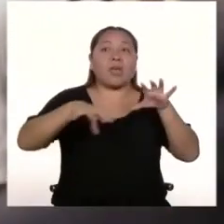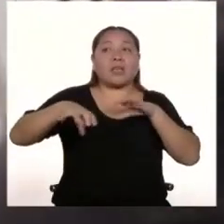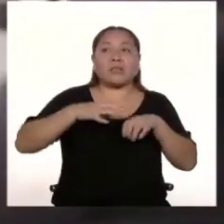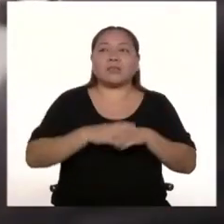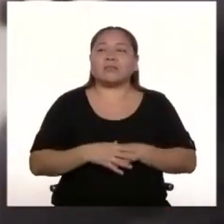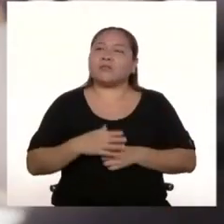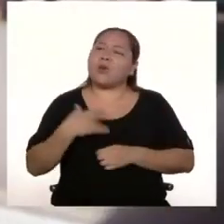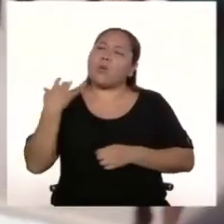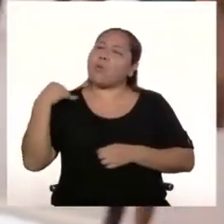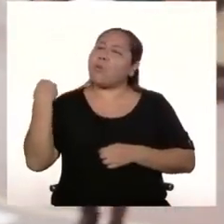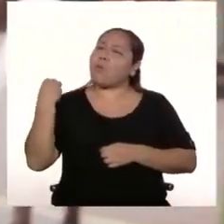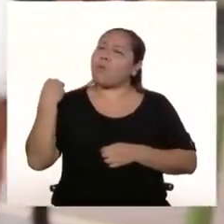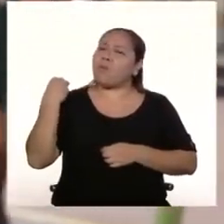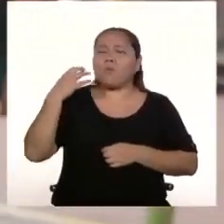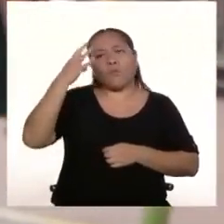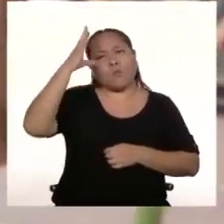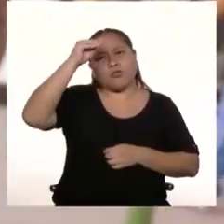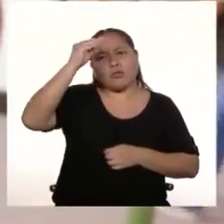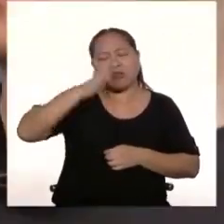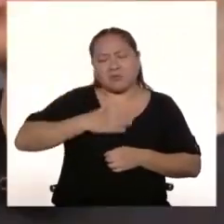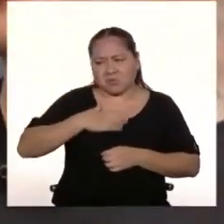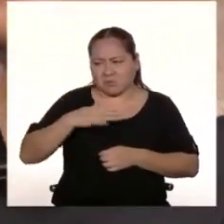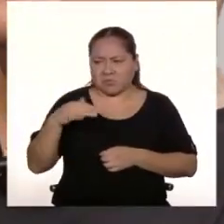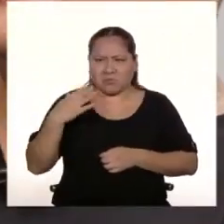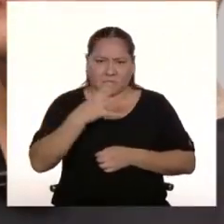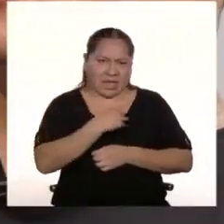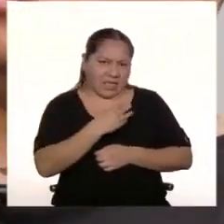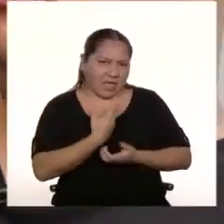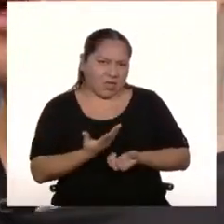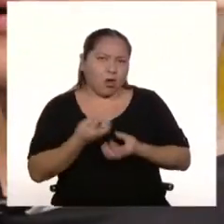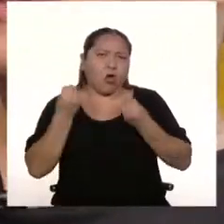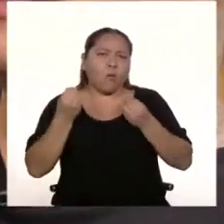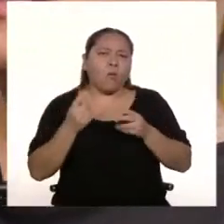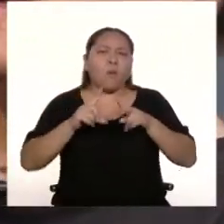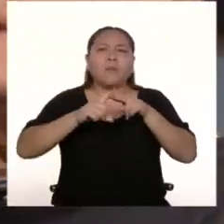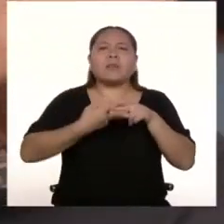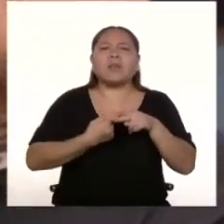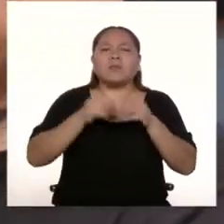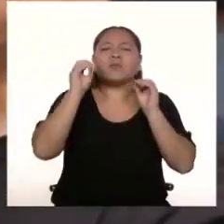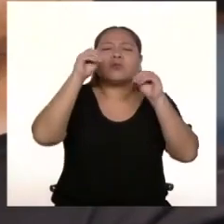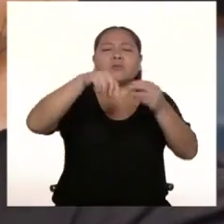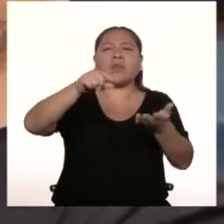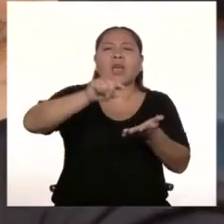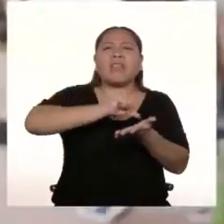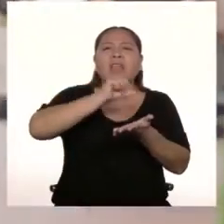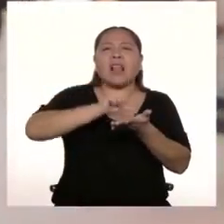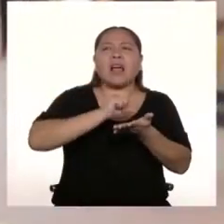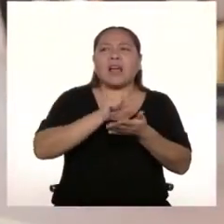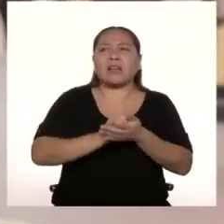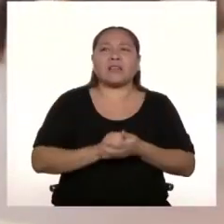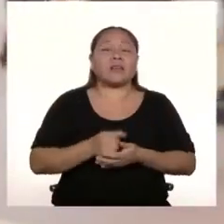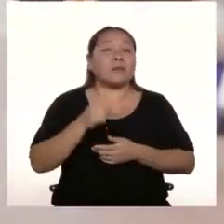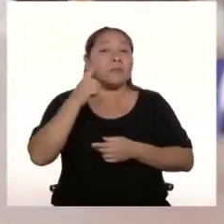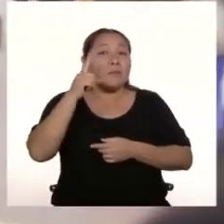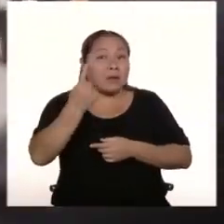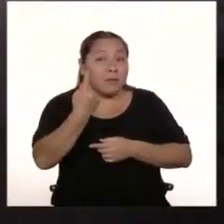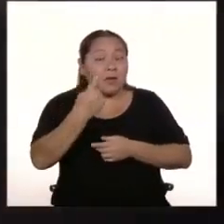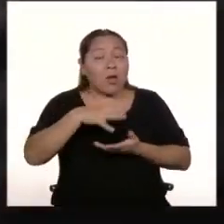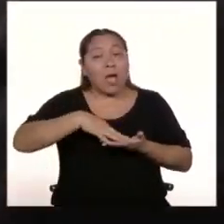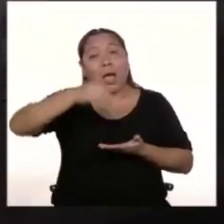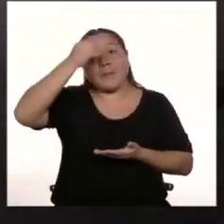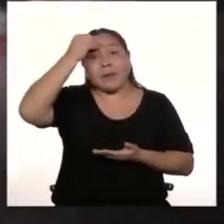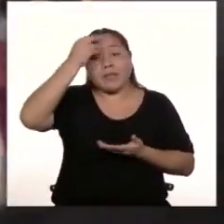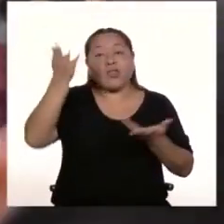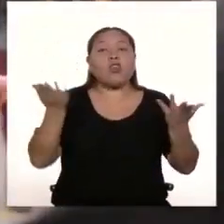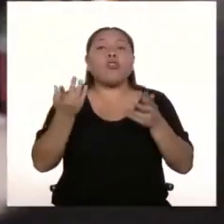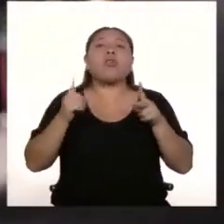chicos de mi edad, cómo podemos iniciar en eso del arte urbano? Primero, aprender de dónde viene, Ahora que tienen